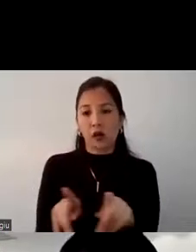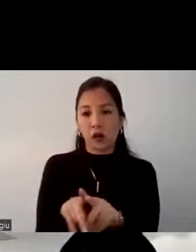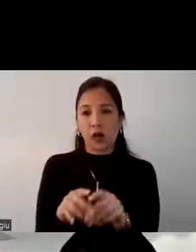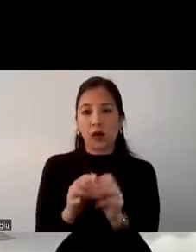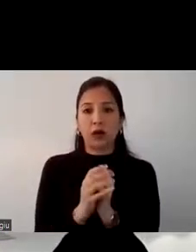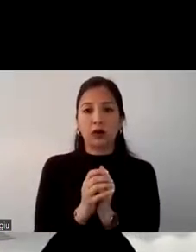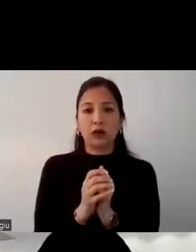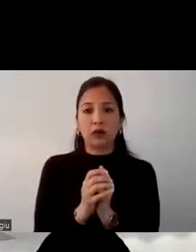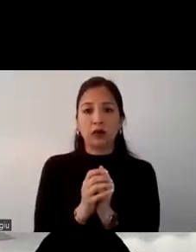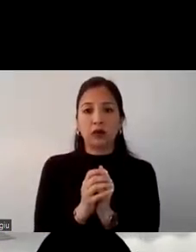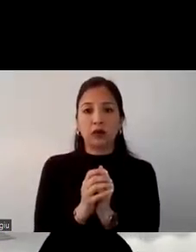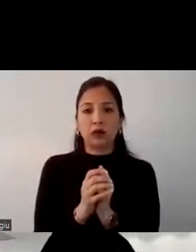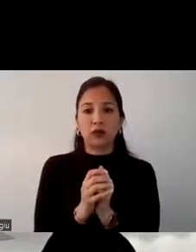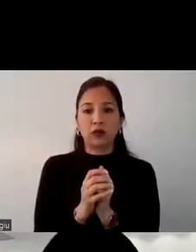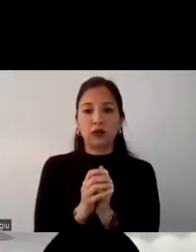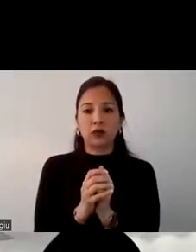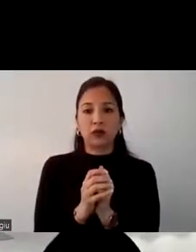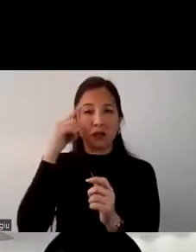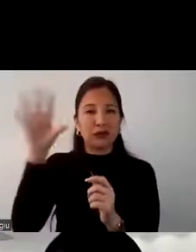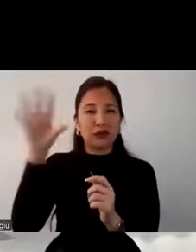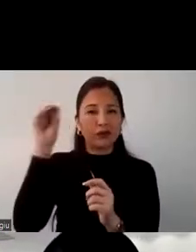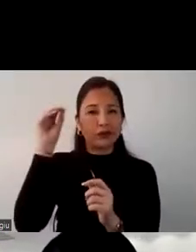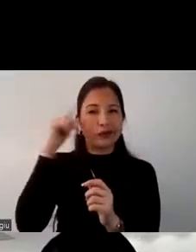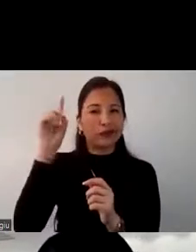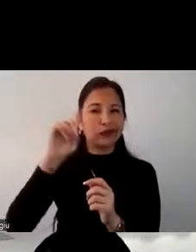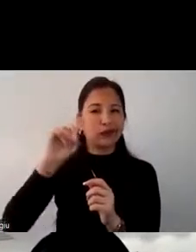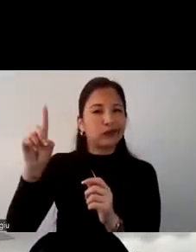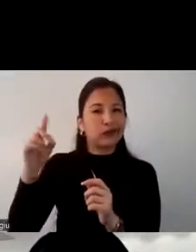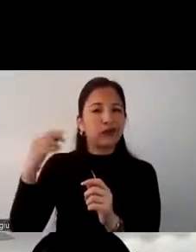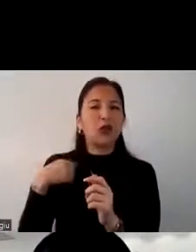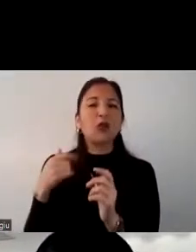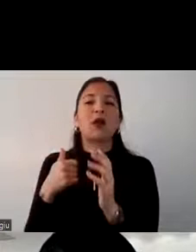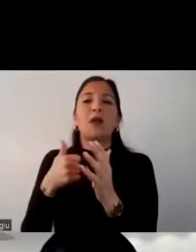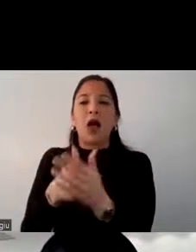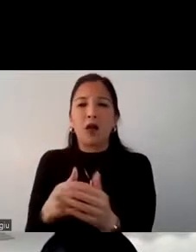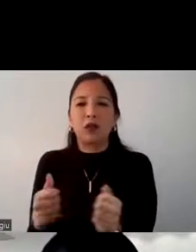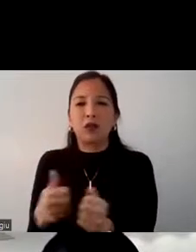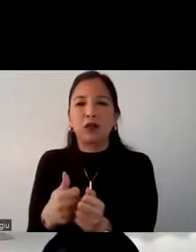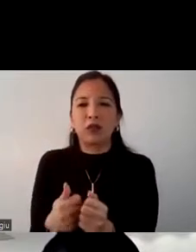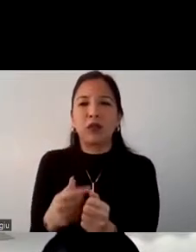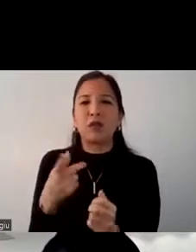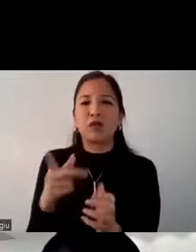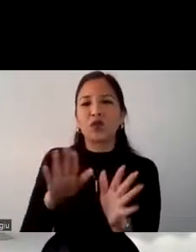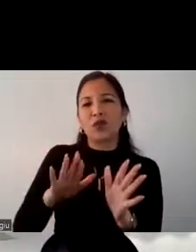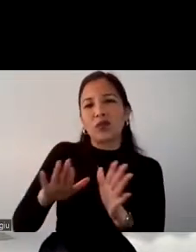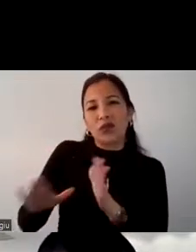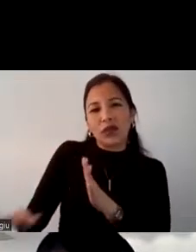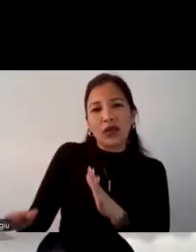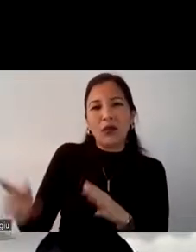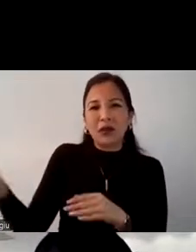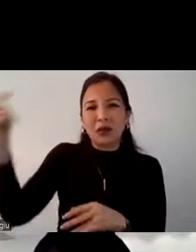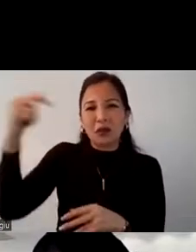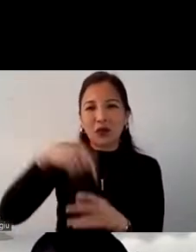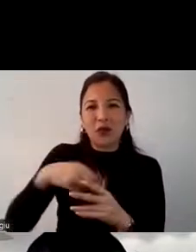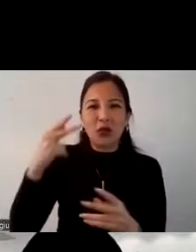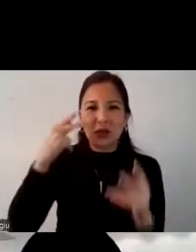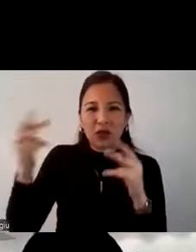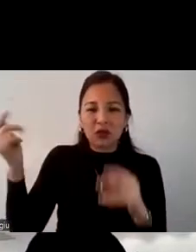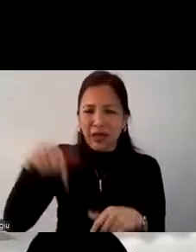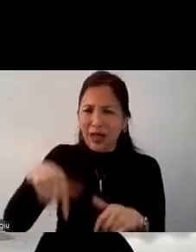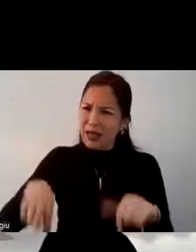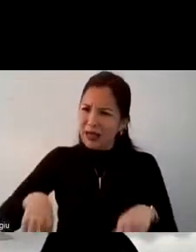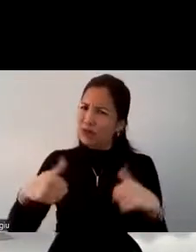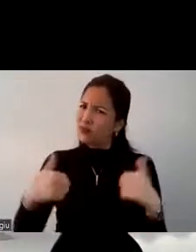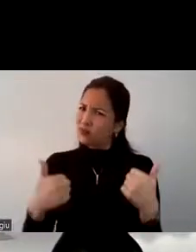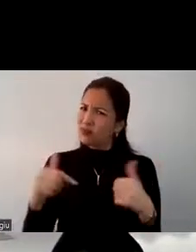tenemos que comenzar a quitar esas ideas ver un poco más de seguridad darles darles esa seguridad a ellos de que van a estar bien